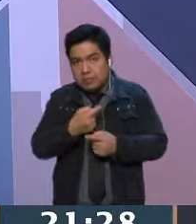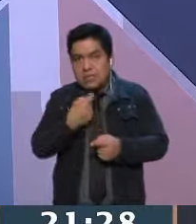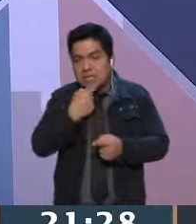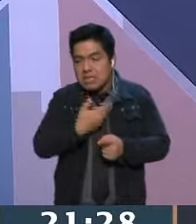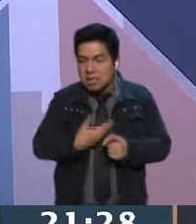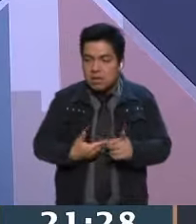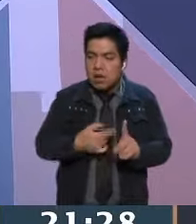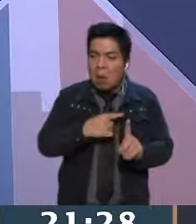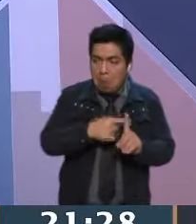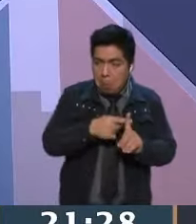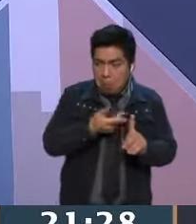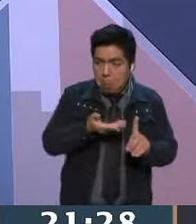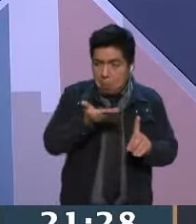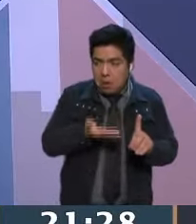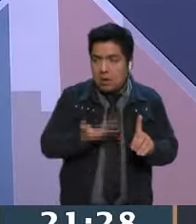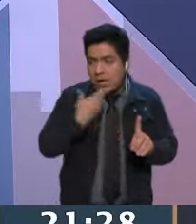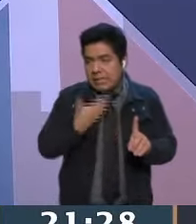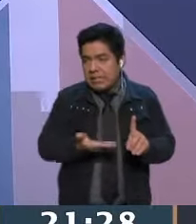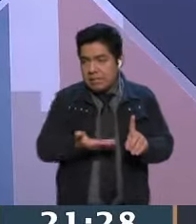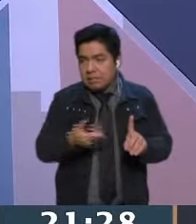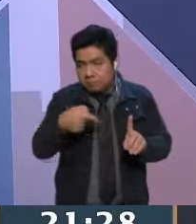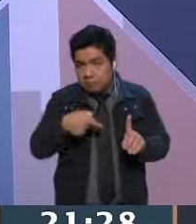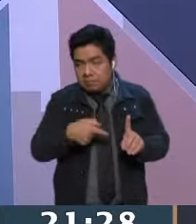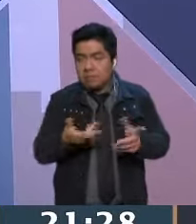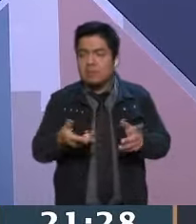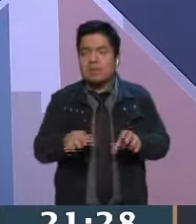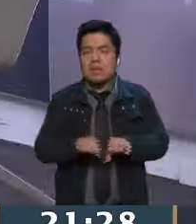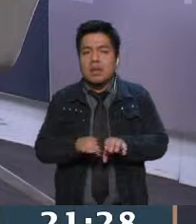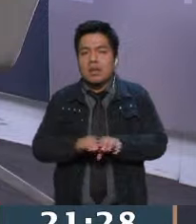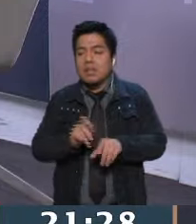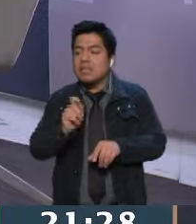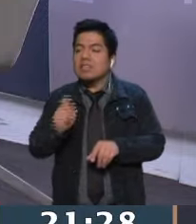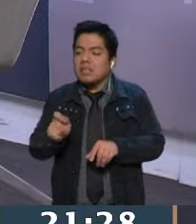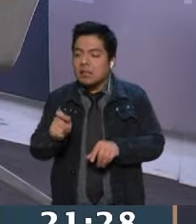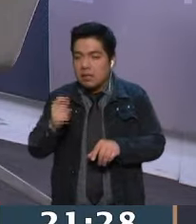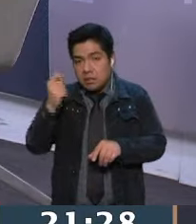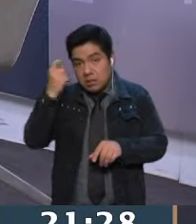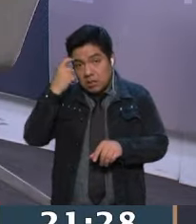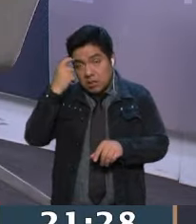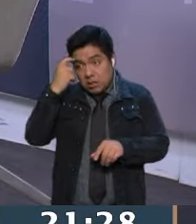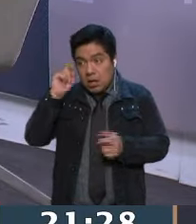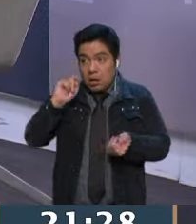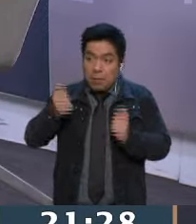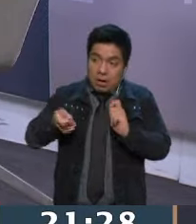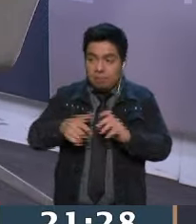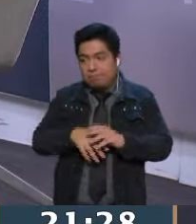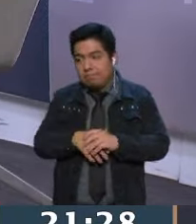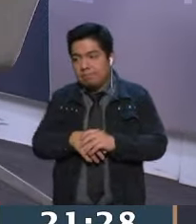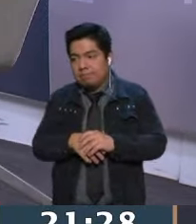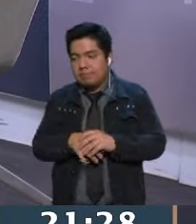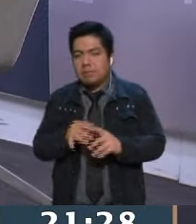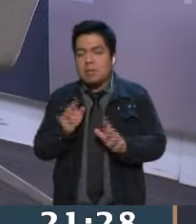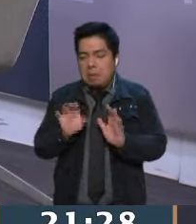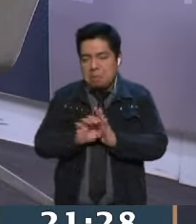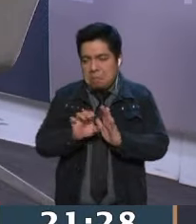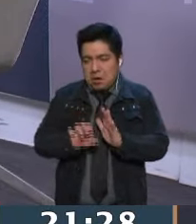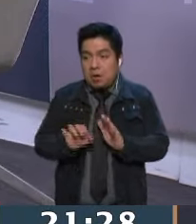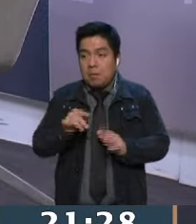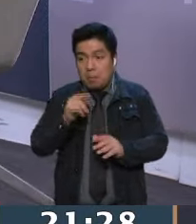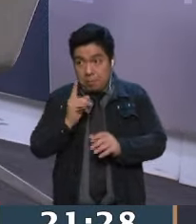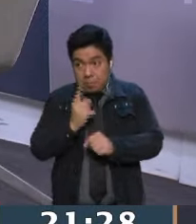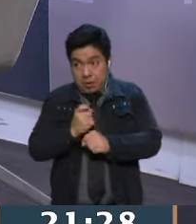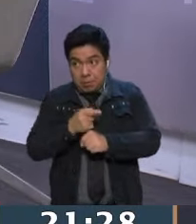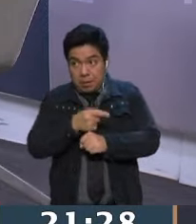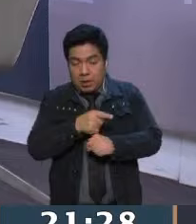de México en este sexenio y que para mí sería un buen signo cambiarle qué es. Gobierna bien en tu país